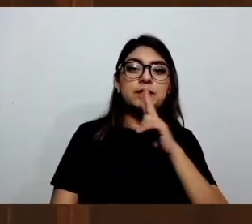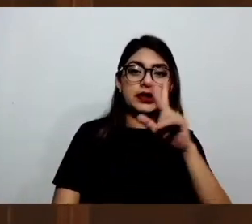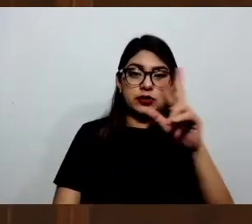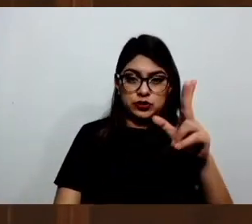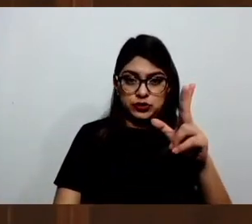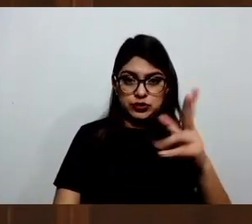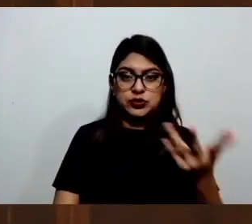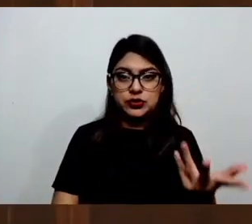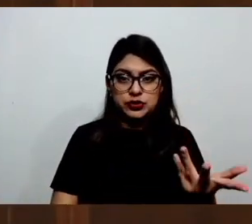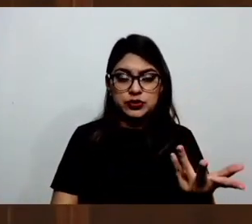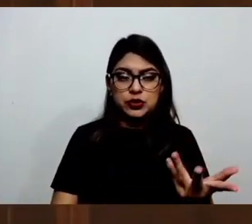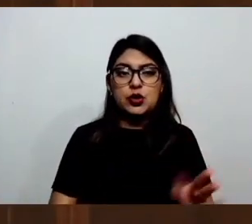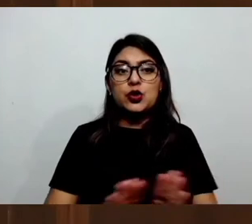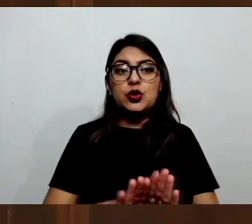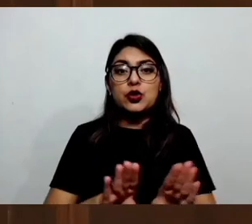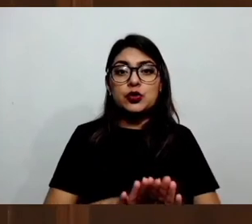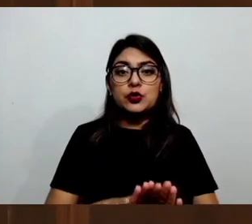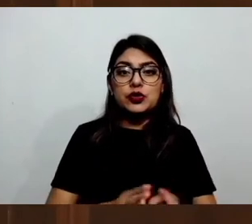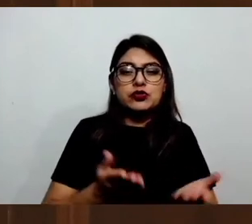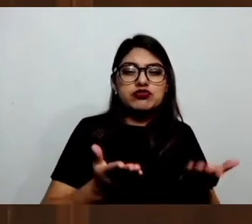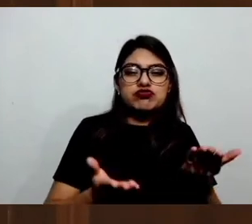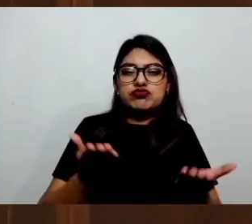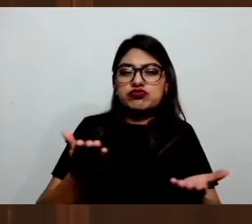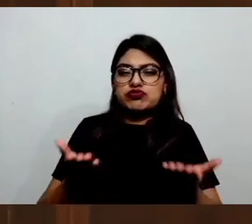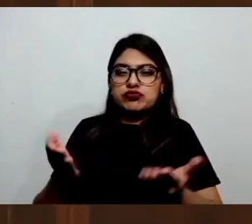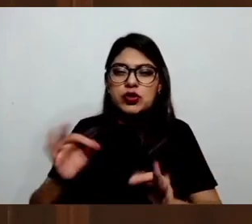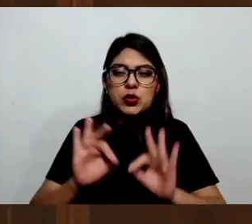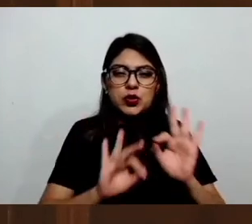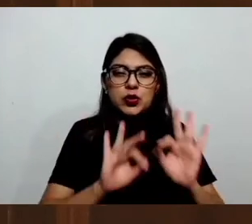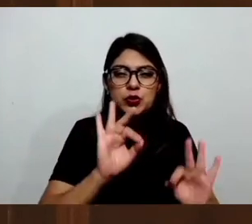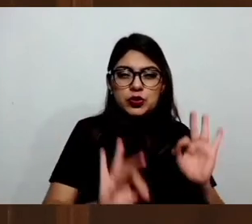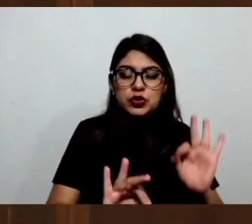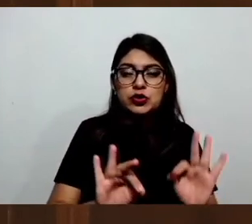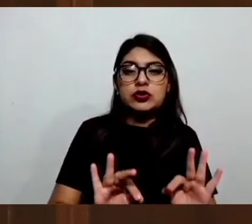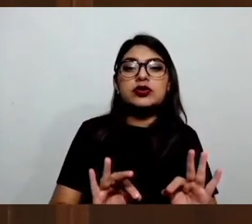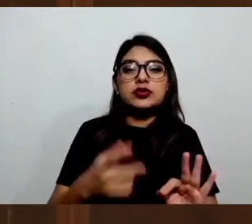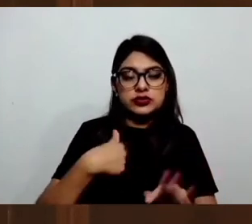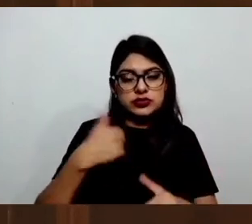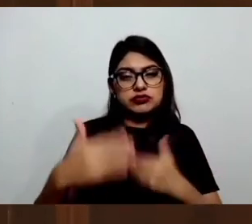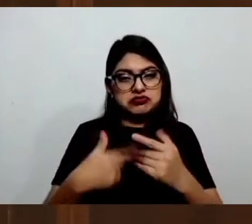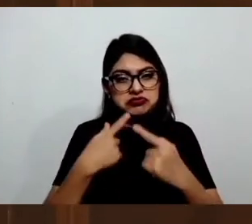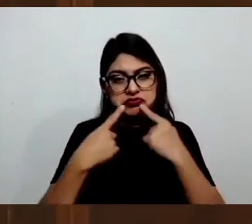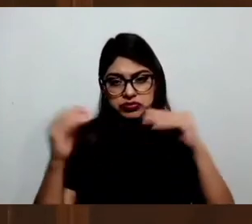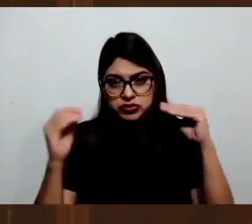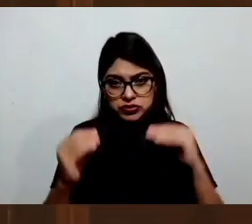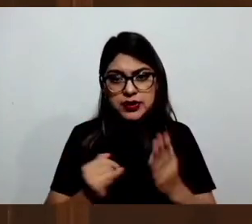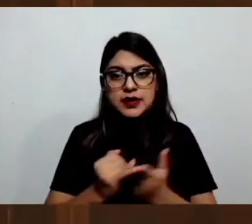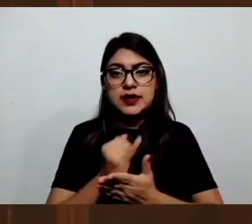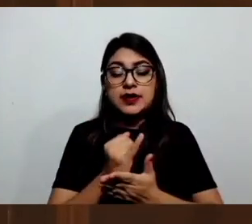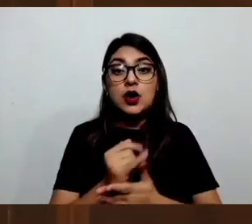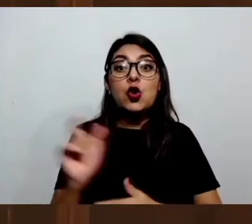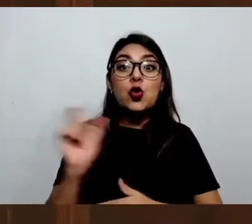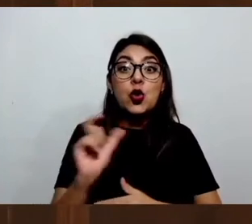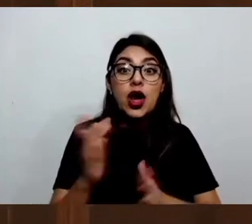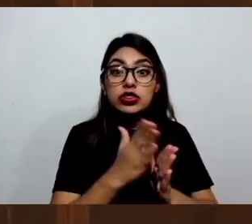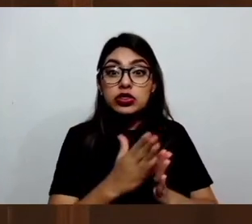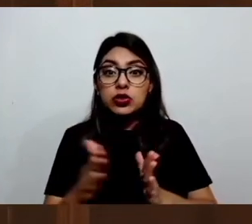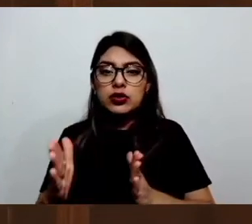eso lo decidiremos, en qué momento también estamos avanzando en esta parte.